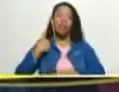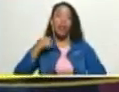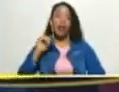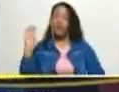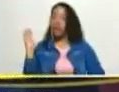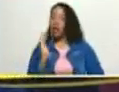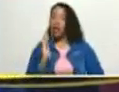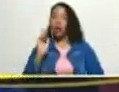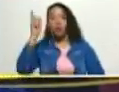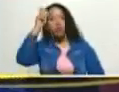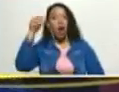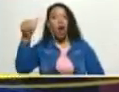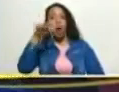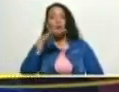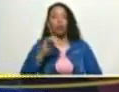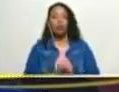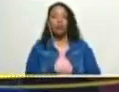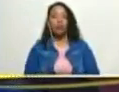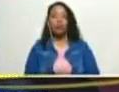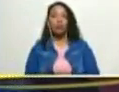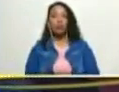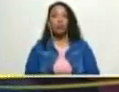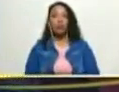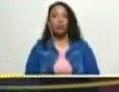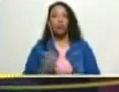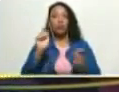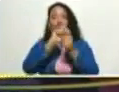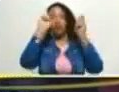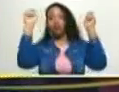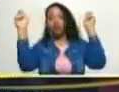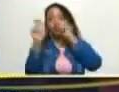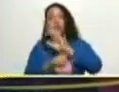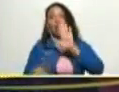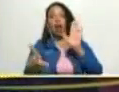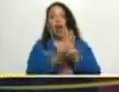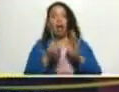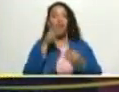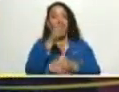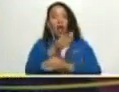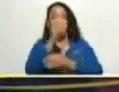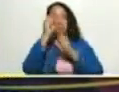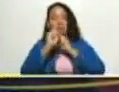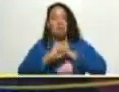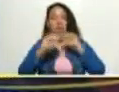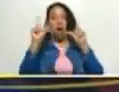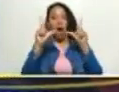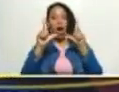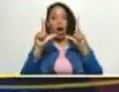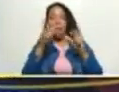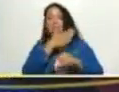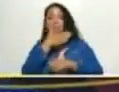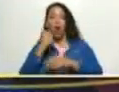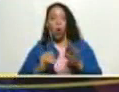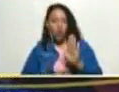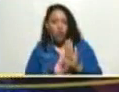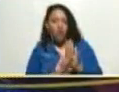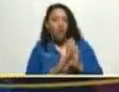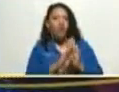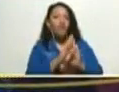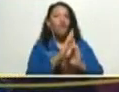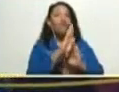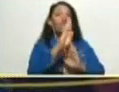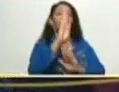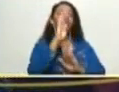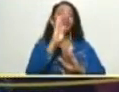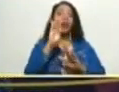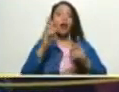del pueblo y transformarse en leyes que vayan a impactar y a mejorar la calidad